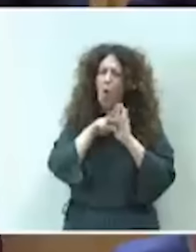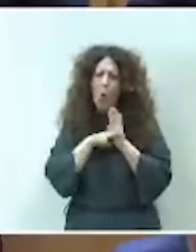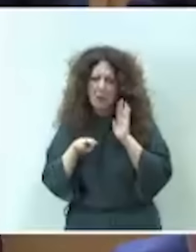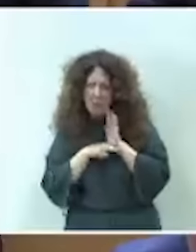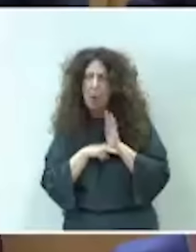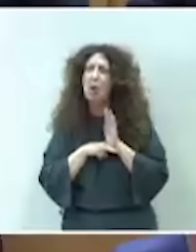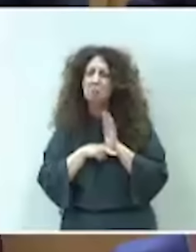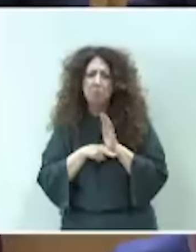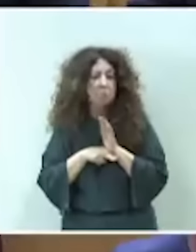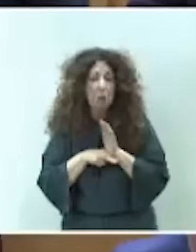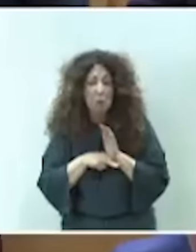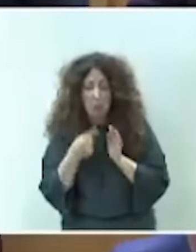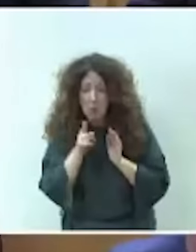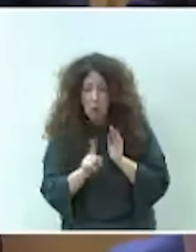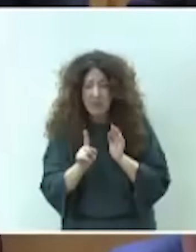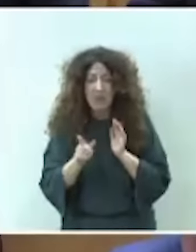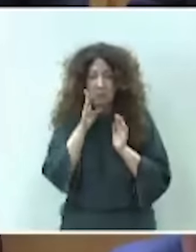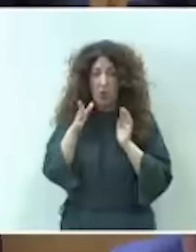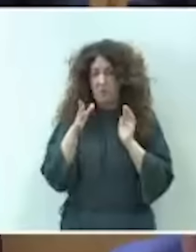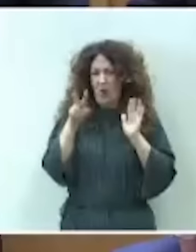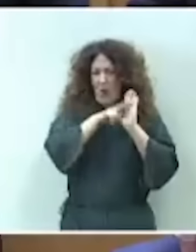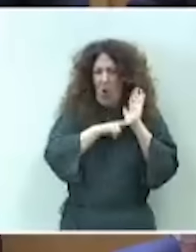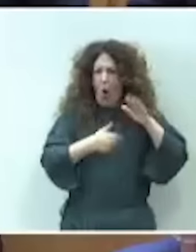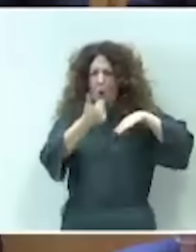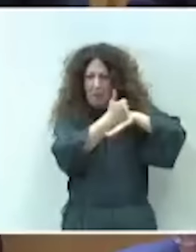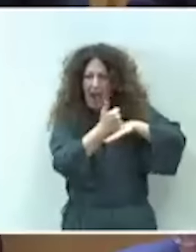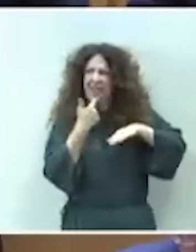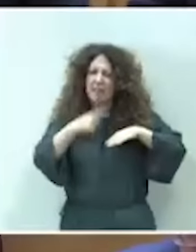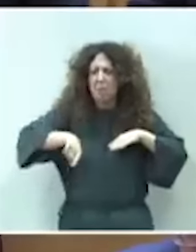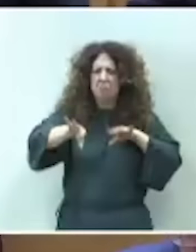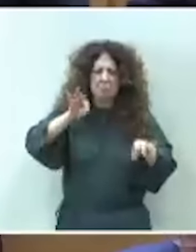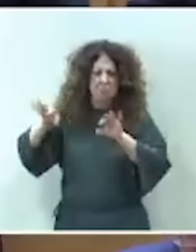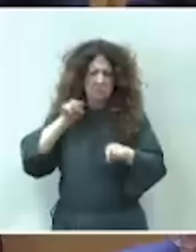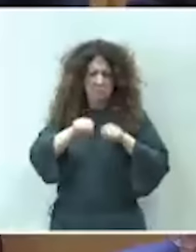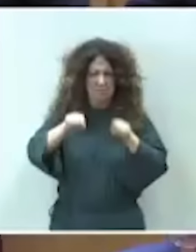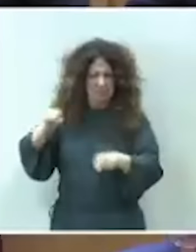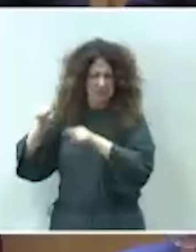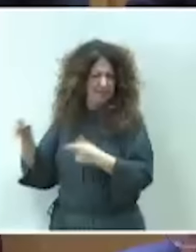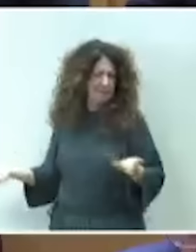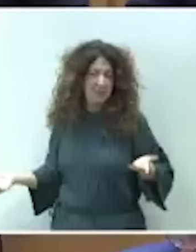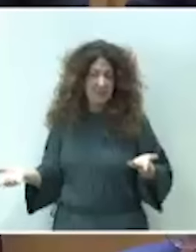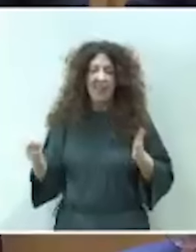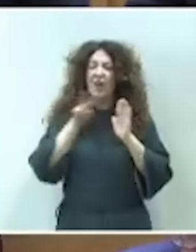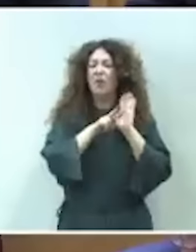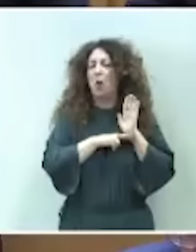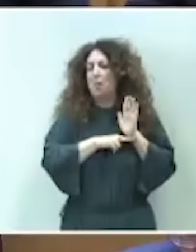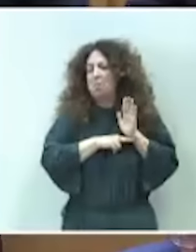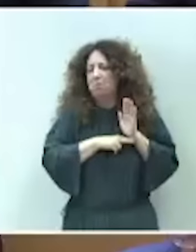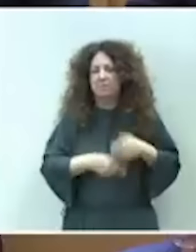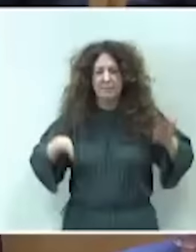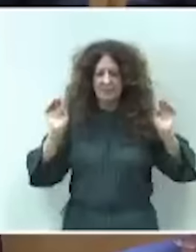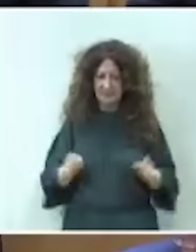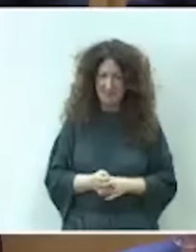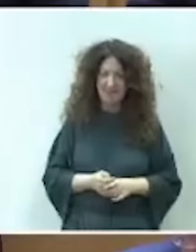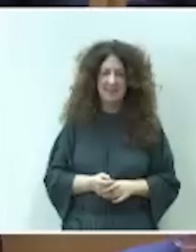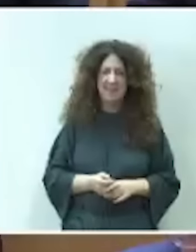exceptúan las reglas generales, de manera que, una vez más, esa excepción a la norma, ustedes la convierten en la norma general. Señor ministro,